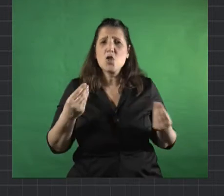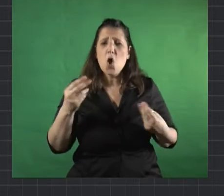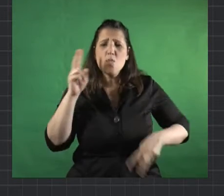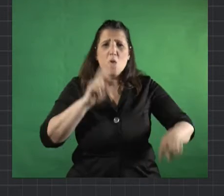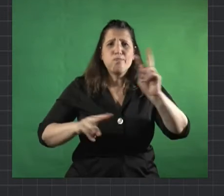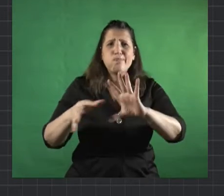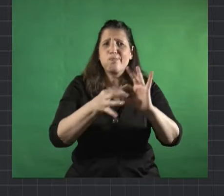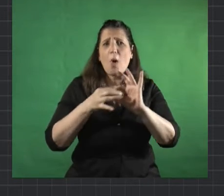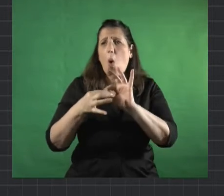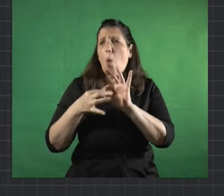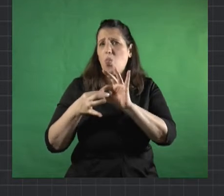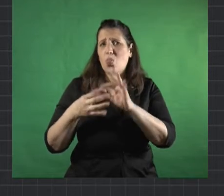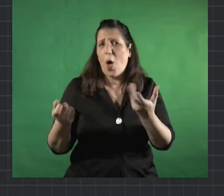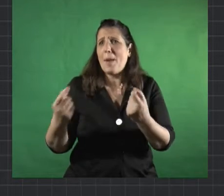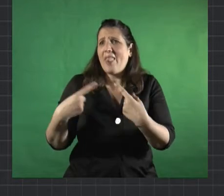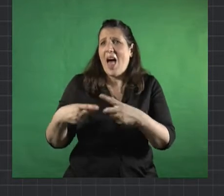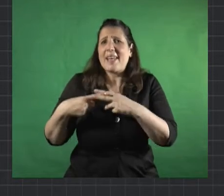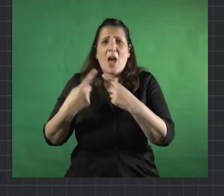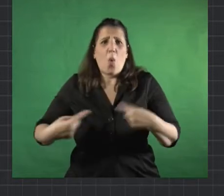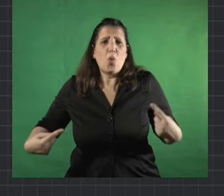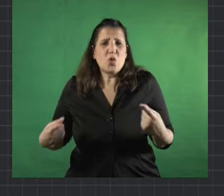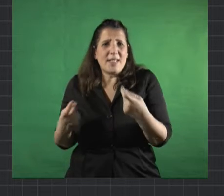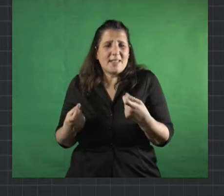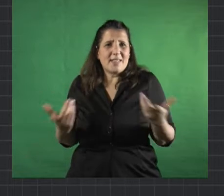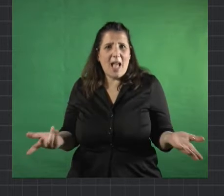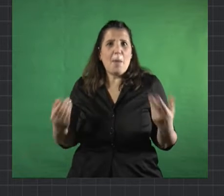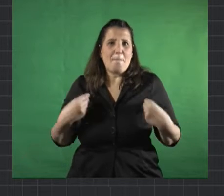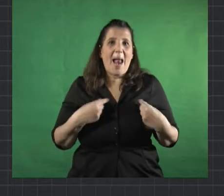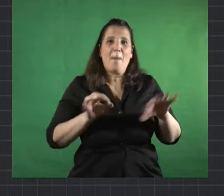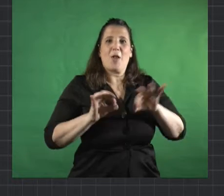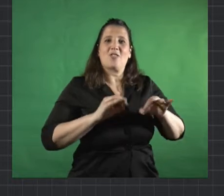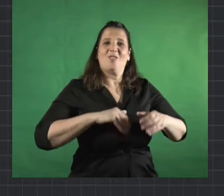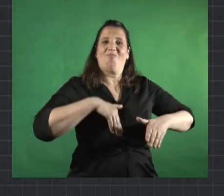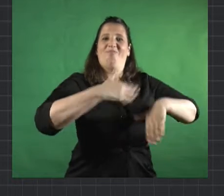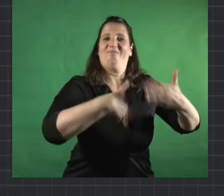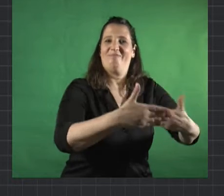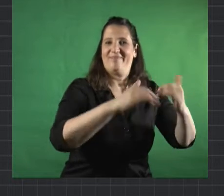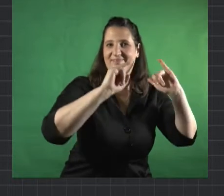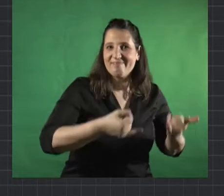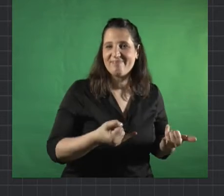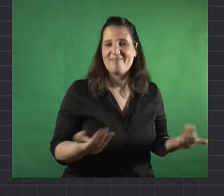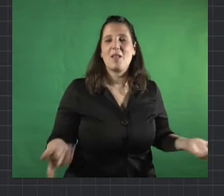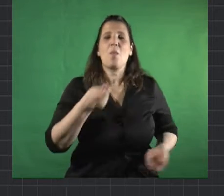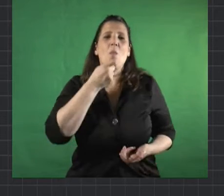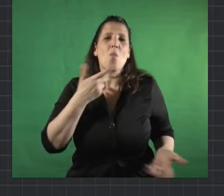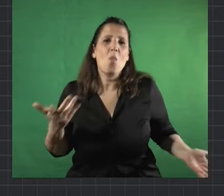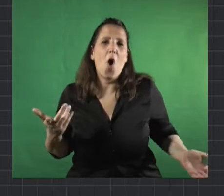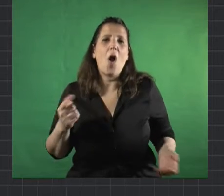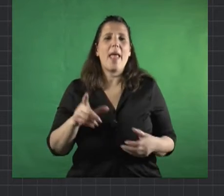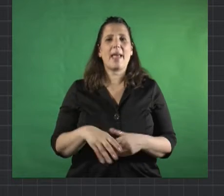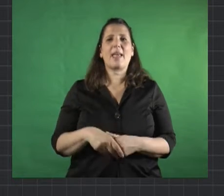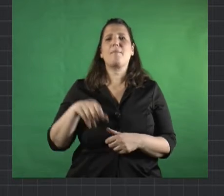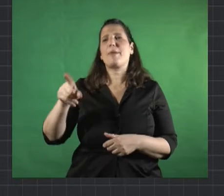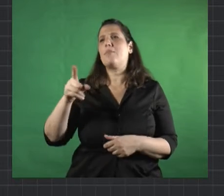contar con distintos recursos para que nuestro proyecto pueda ser concretado. Por ejemplo en las vedurías en el